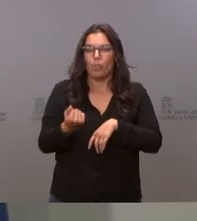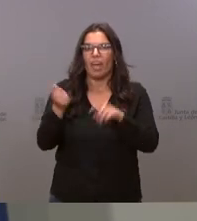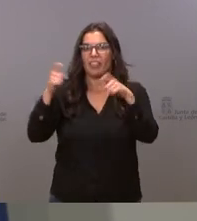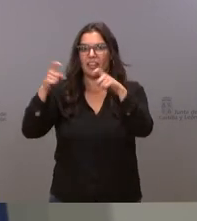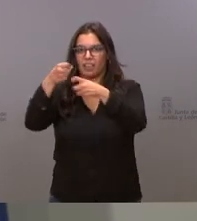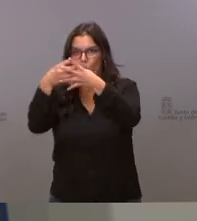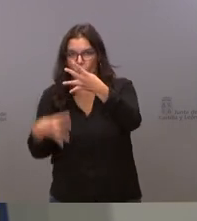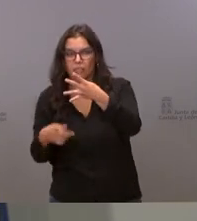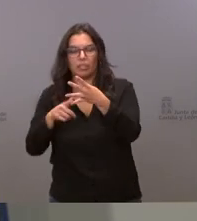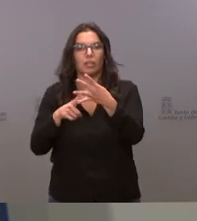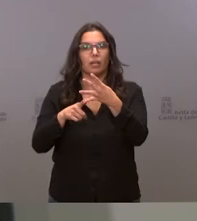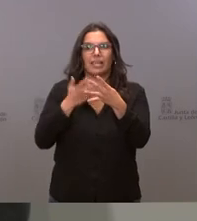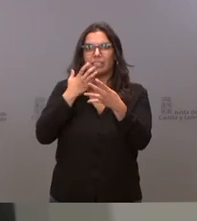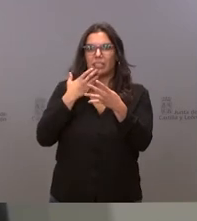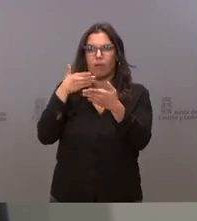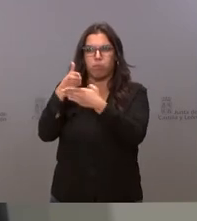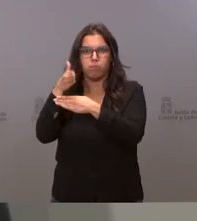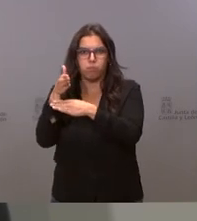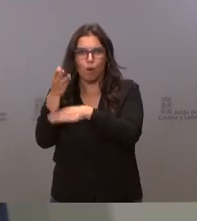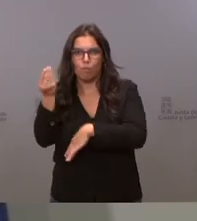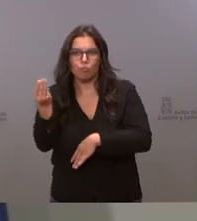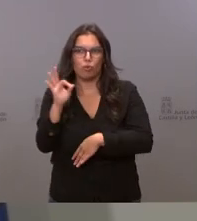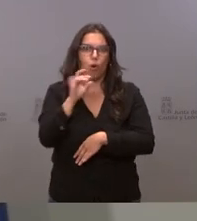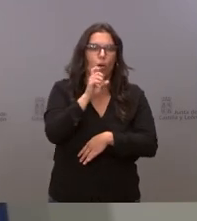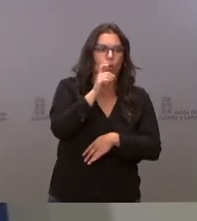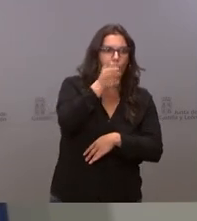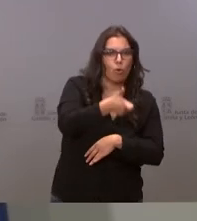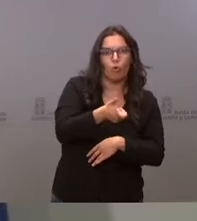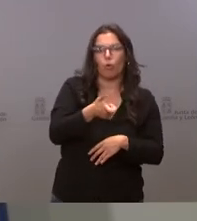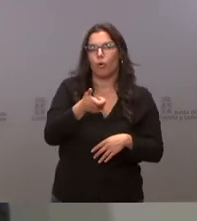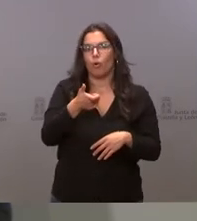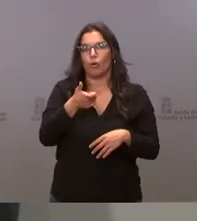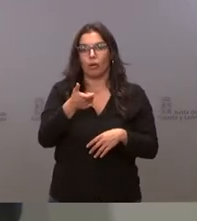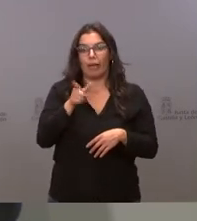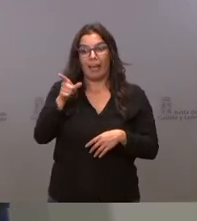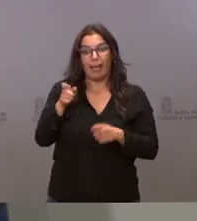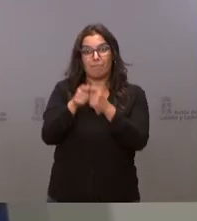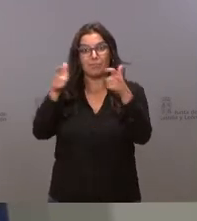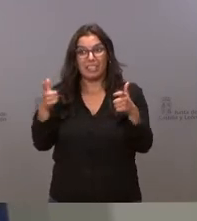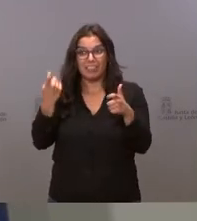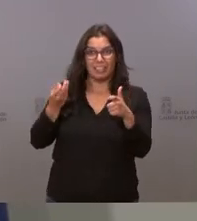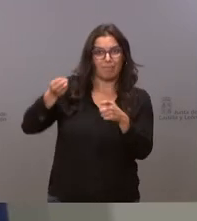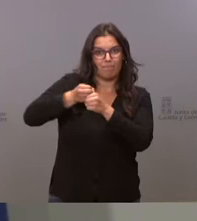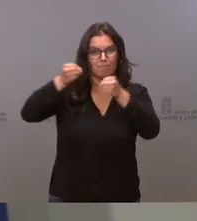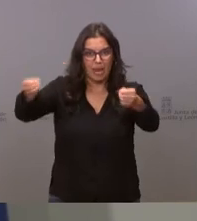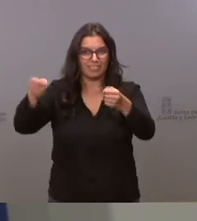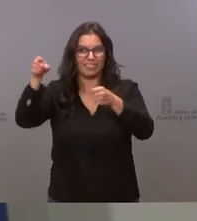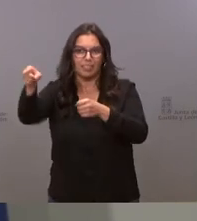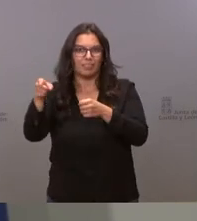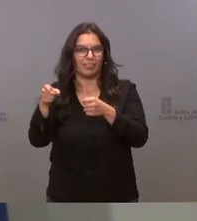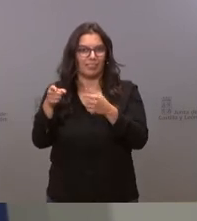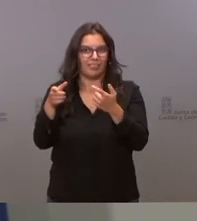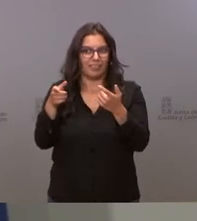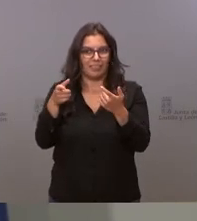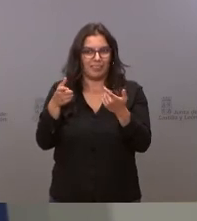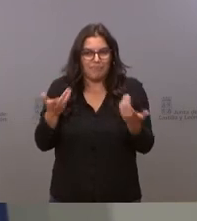asistencial tienen los facultativos dónde podemos colocar a los facultativos que se necesitan cuando